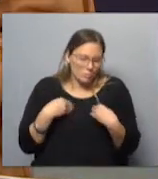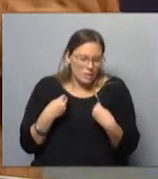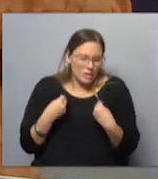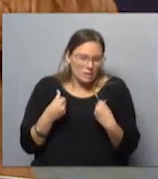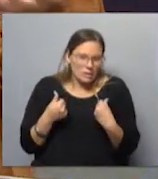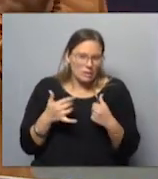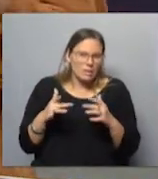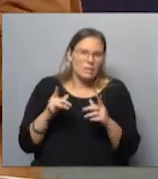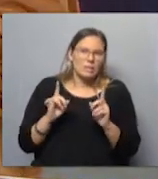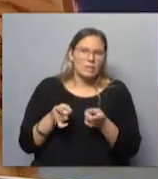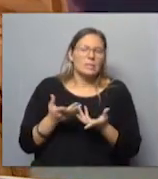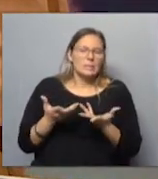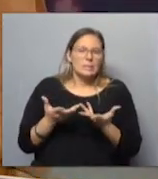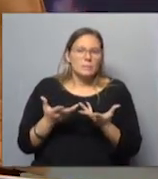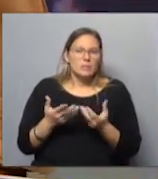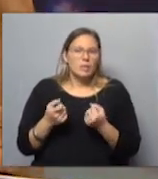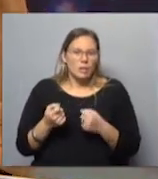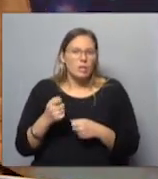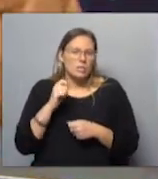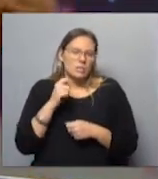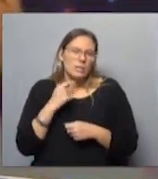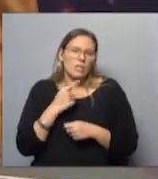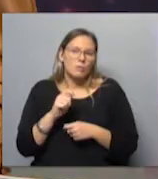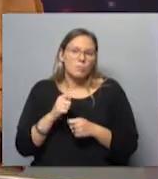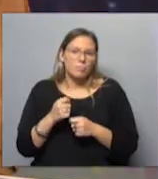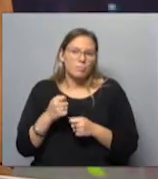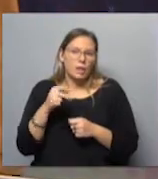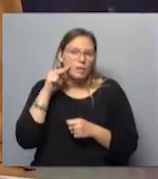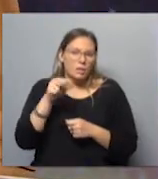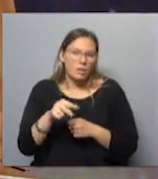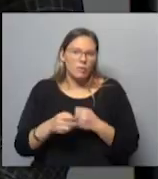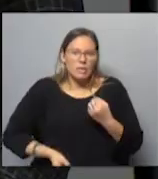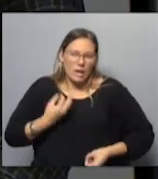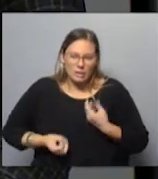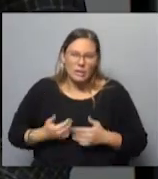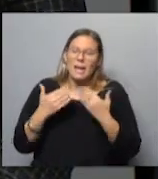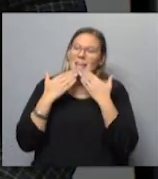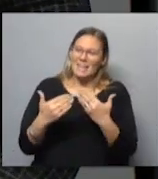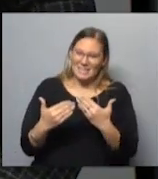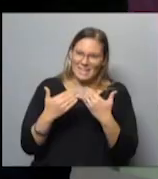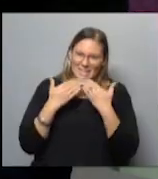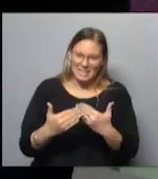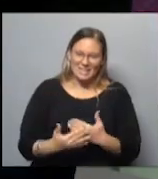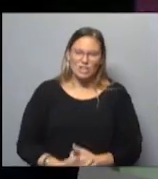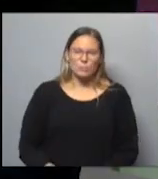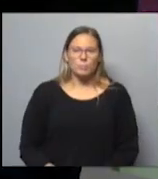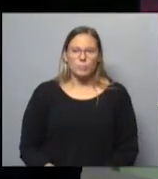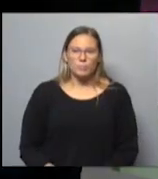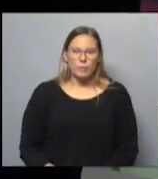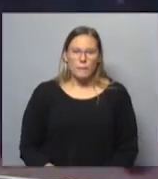algún lado, se van a sentir identificados, sea, vale la pena ir y hacer como un poco de catarsis. Muchas gracias. Gracias a ustedes. Muchas gracias.